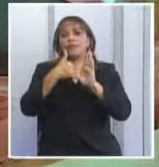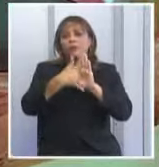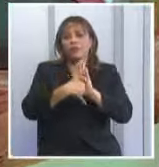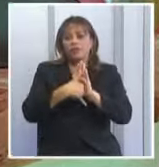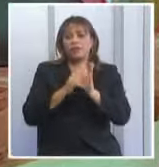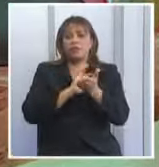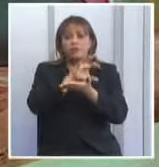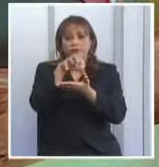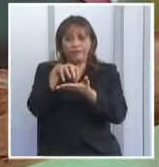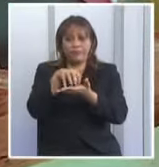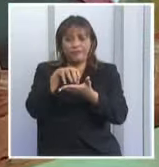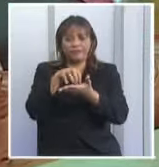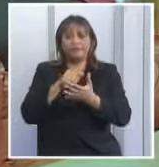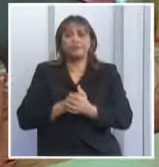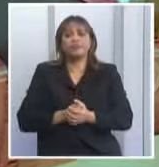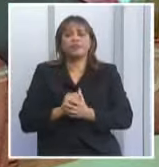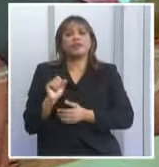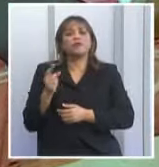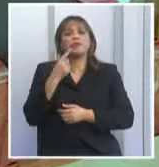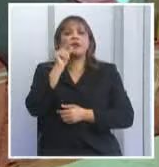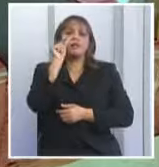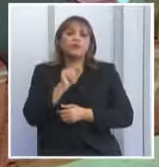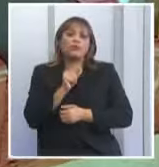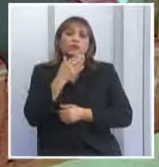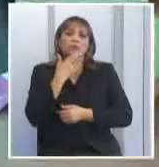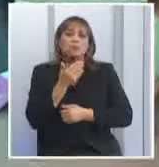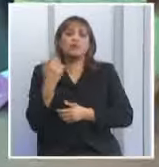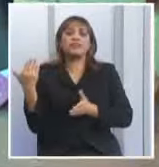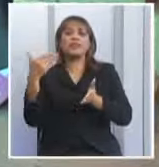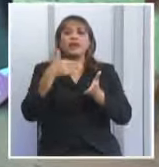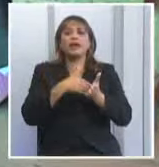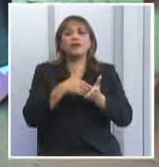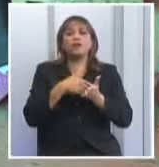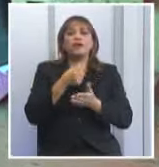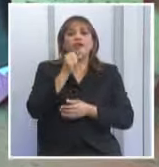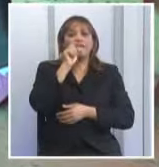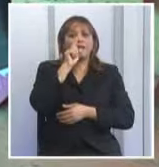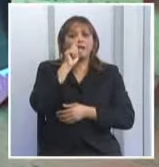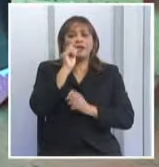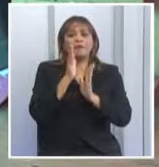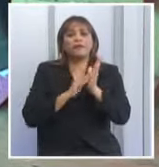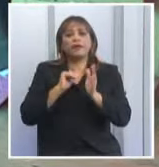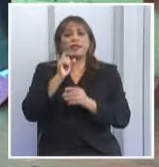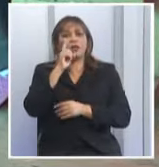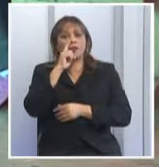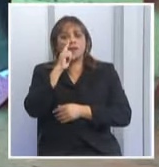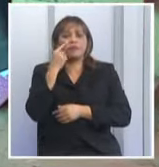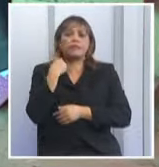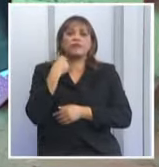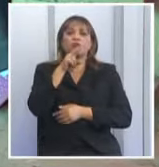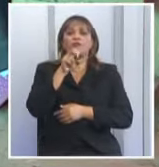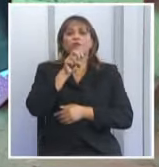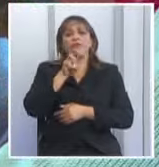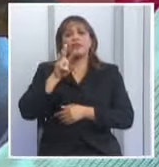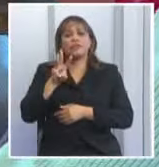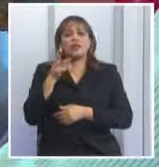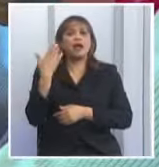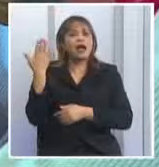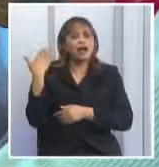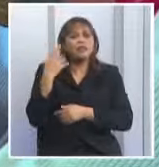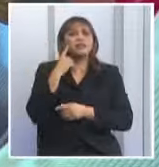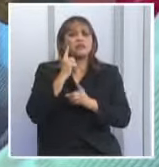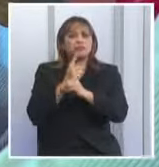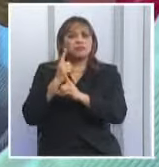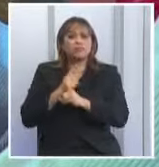Cabildo Quisicuaba. Los primeros beneficiados llegaron aquí a finales de noviembre de 2023. se conocían del